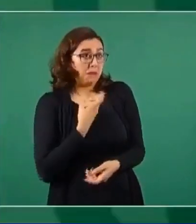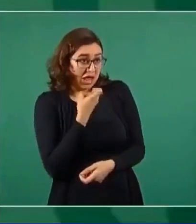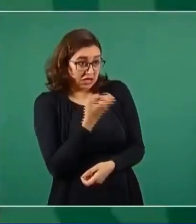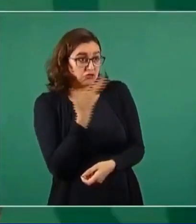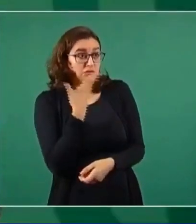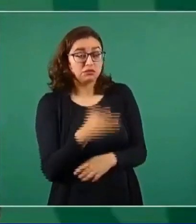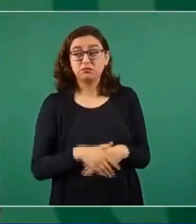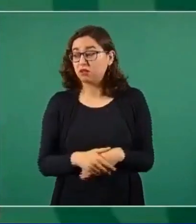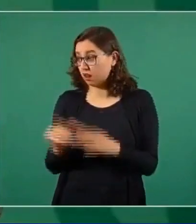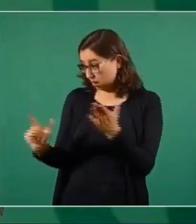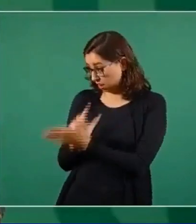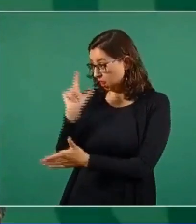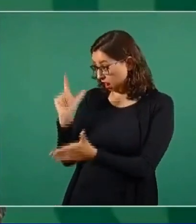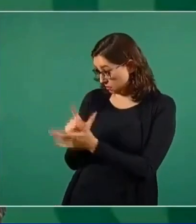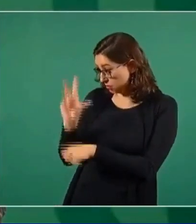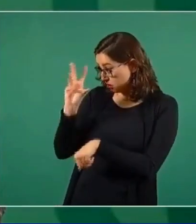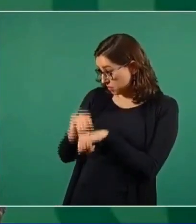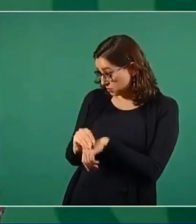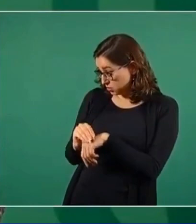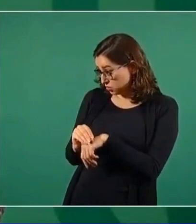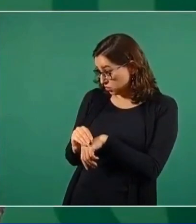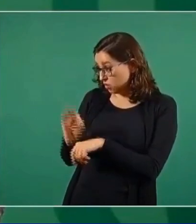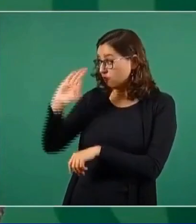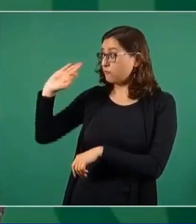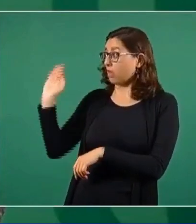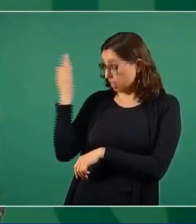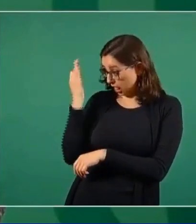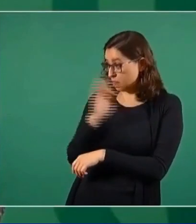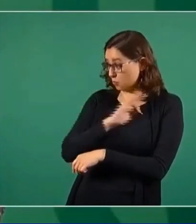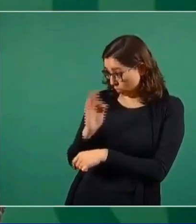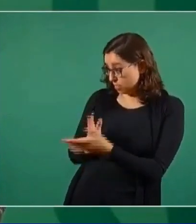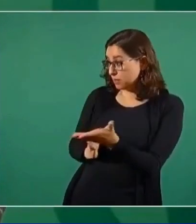legalmente a nosotros nos corresponde.